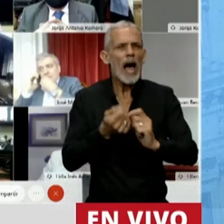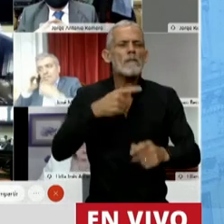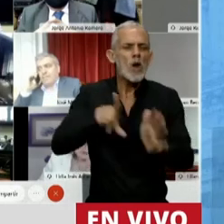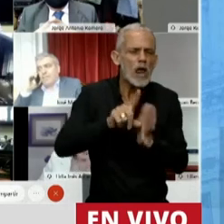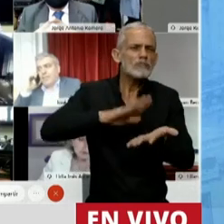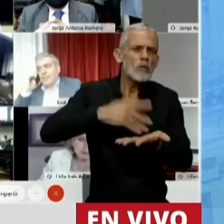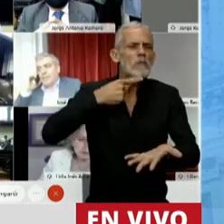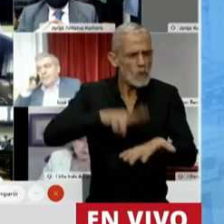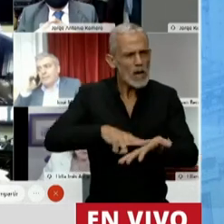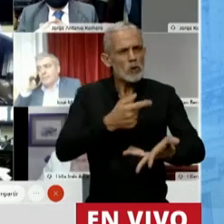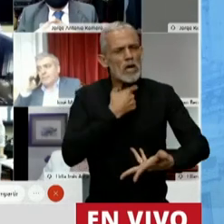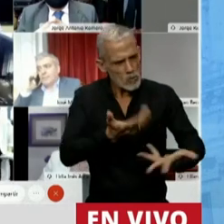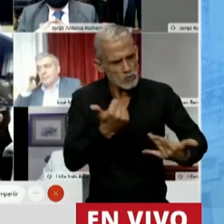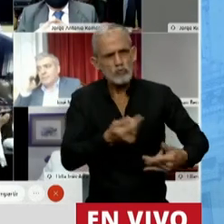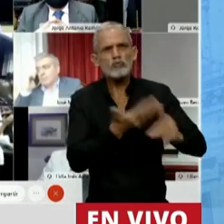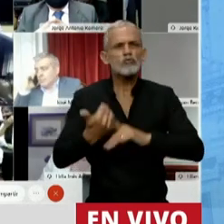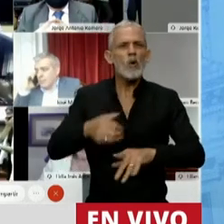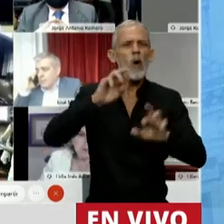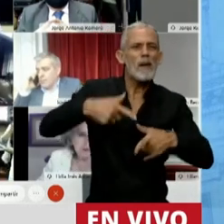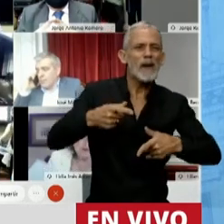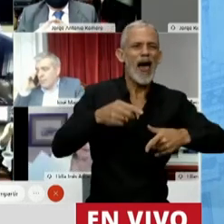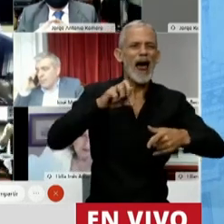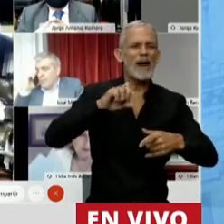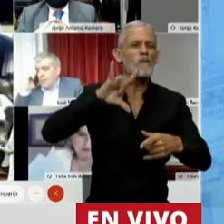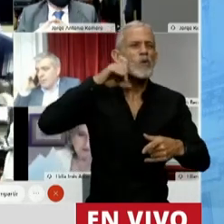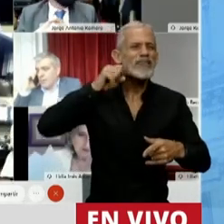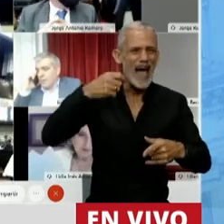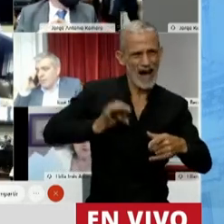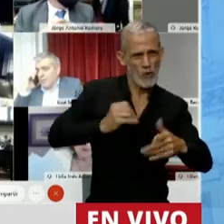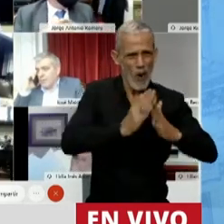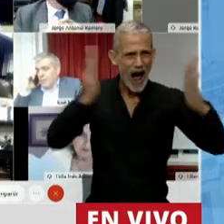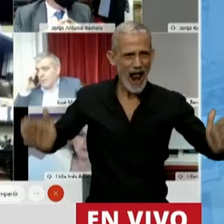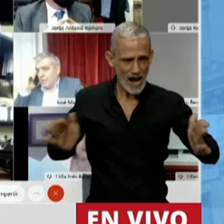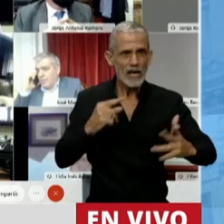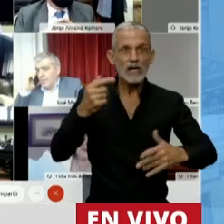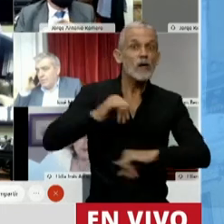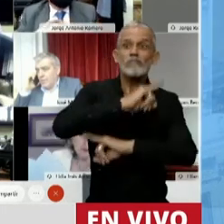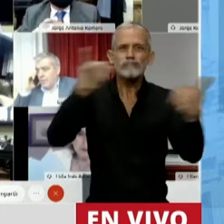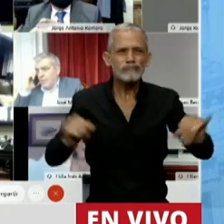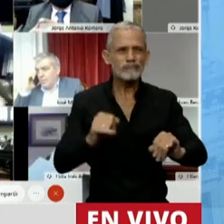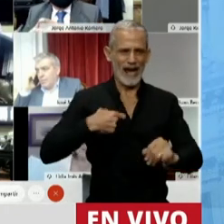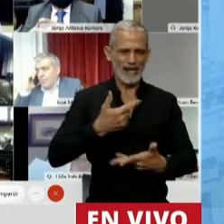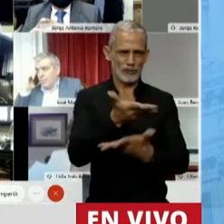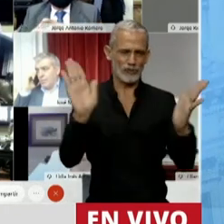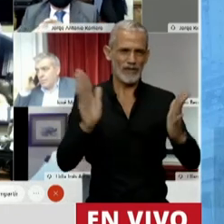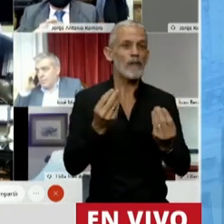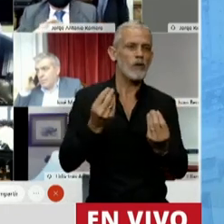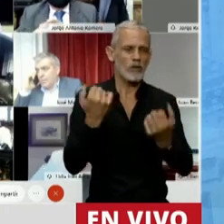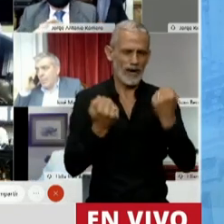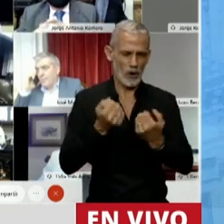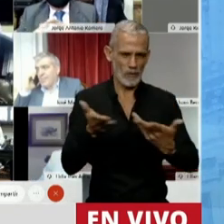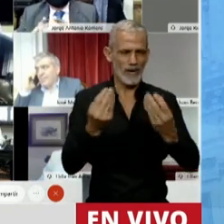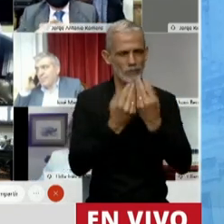que piensa impulsar, que nos traiga el programa o el plan plurianual y que le exprese a la sociedad hacia dónde va el rumbo la economía. Gracias, Presidente.